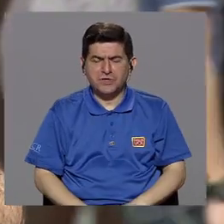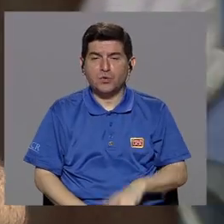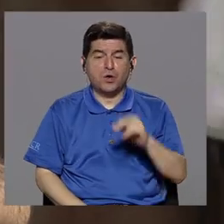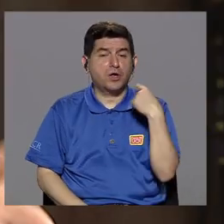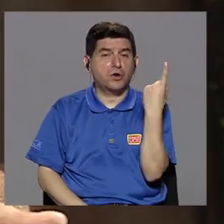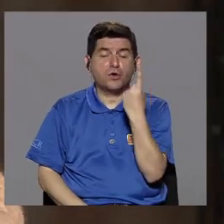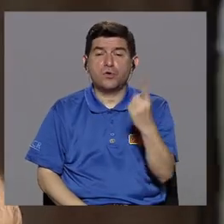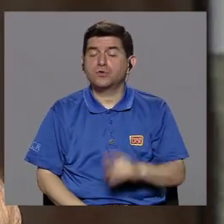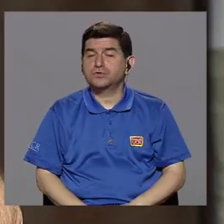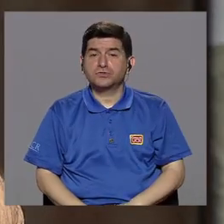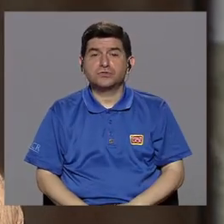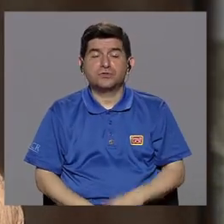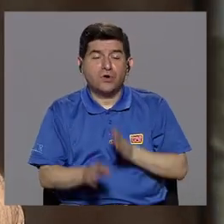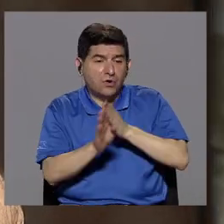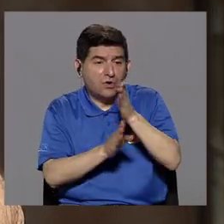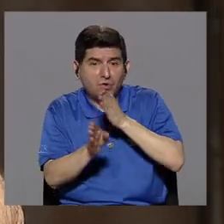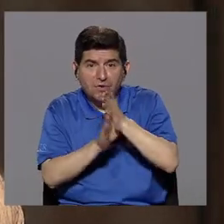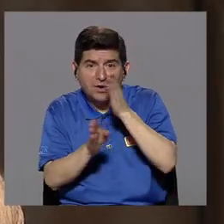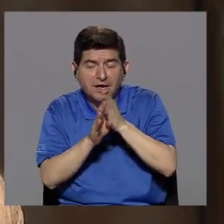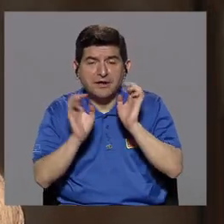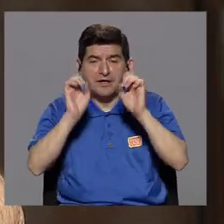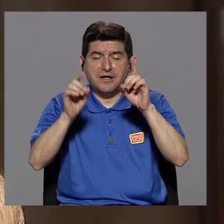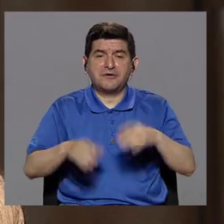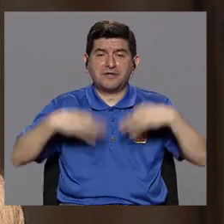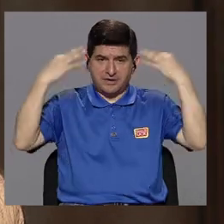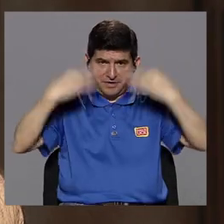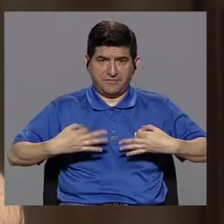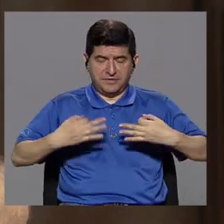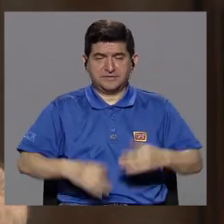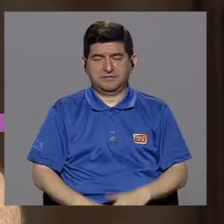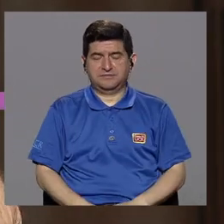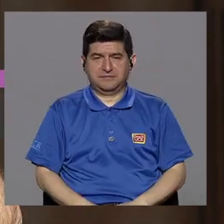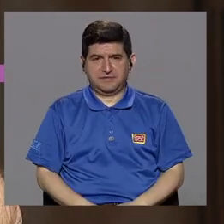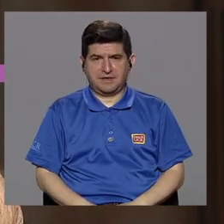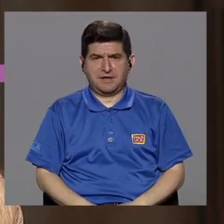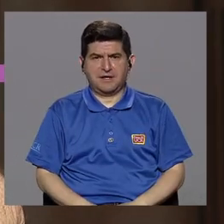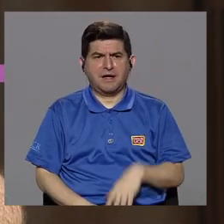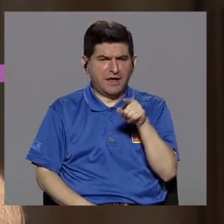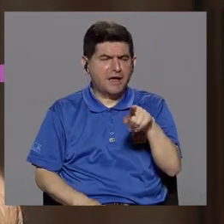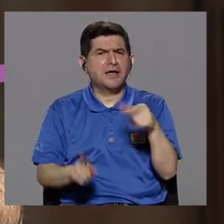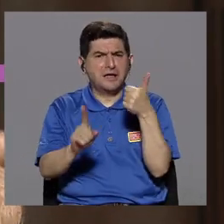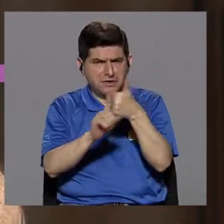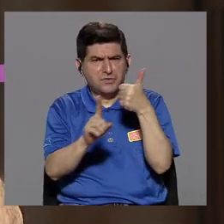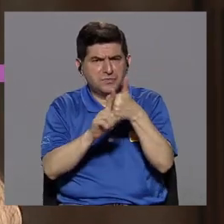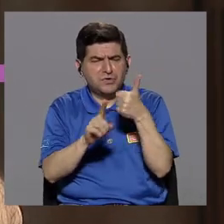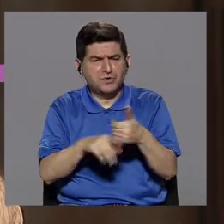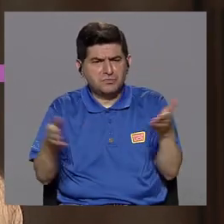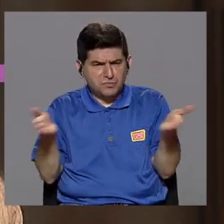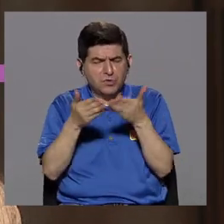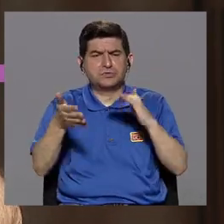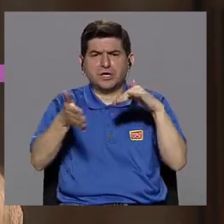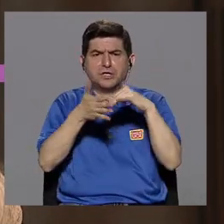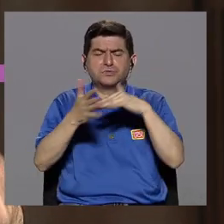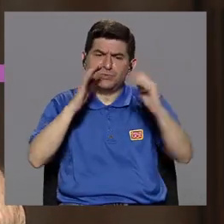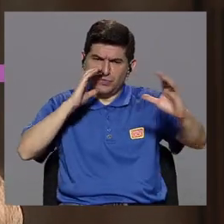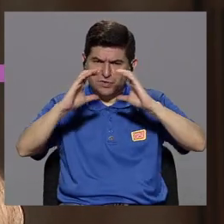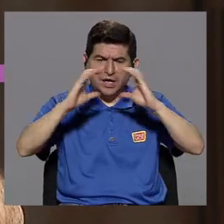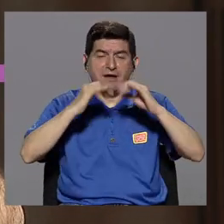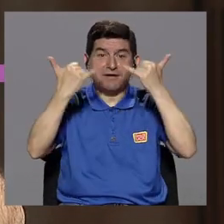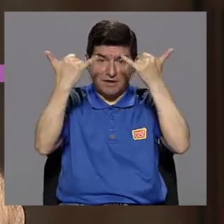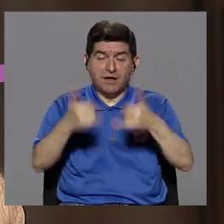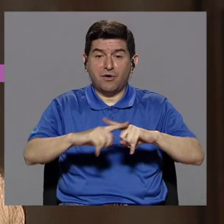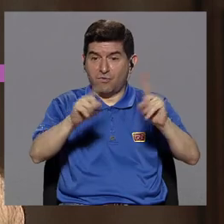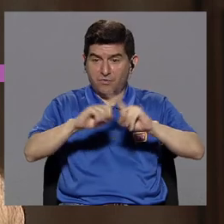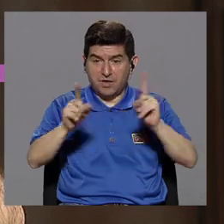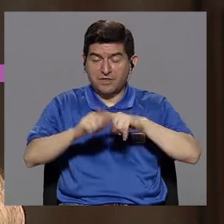su carrera de educación física, sino que también se han motivado a estudiar comunicación y actualmente hay varios